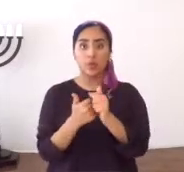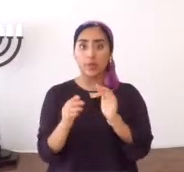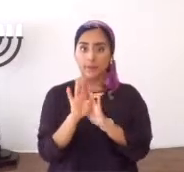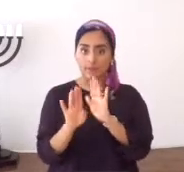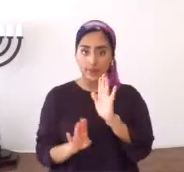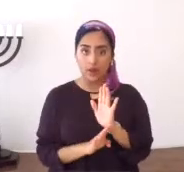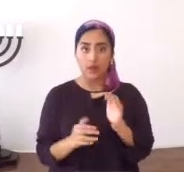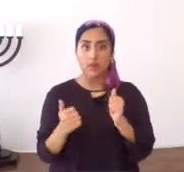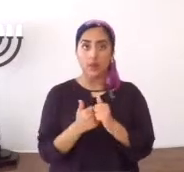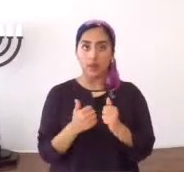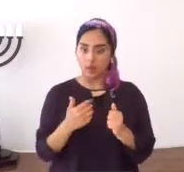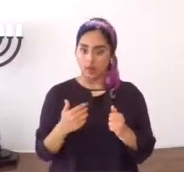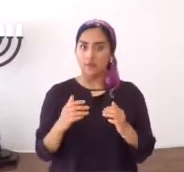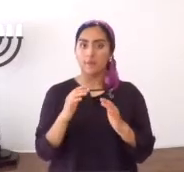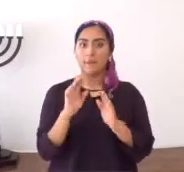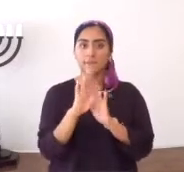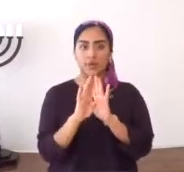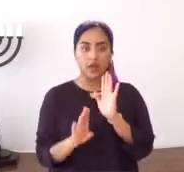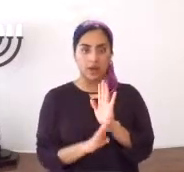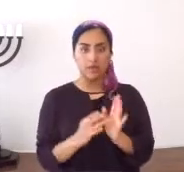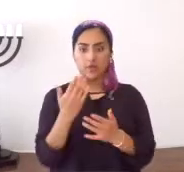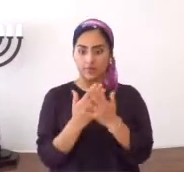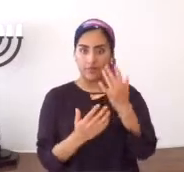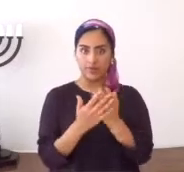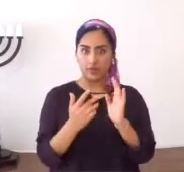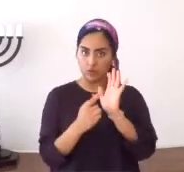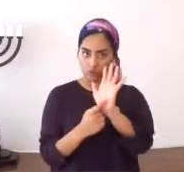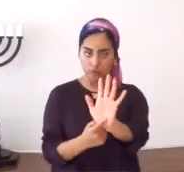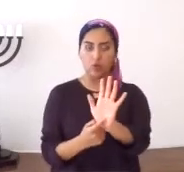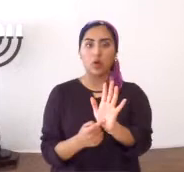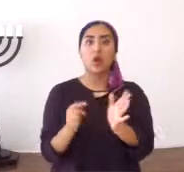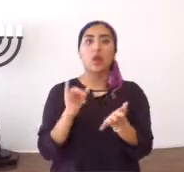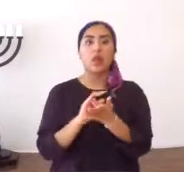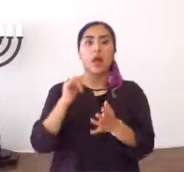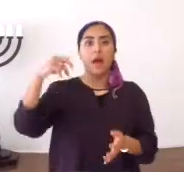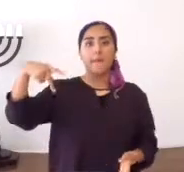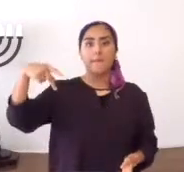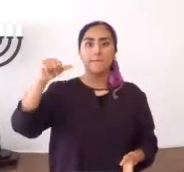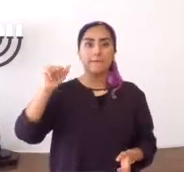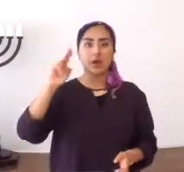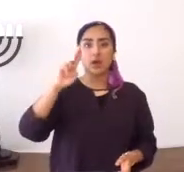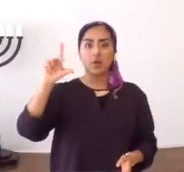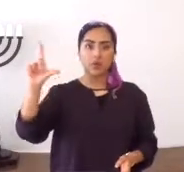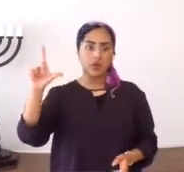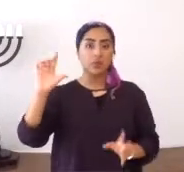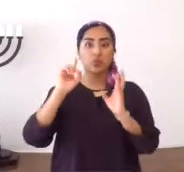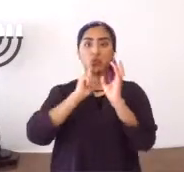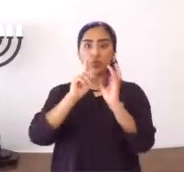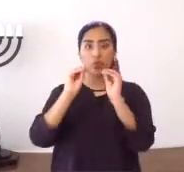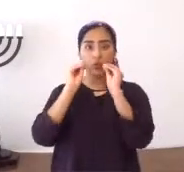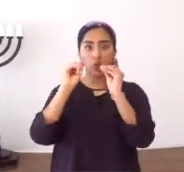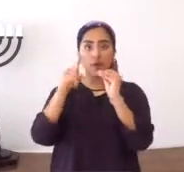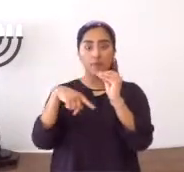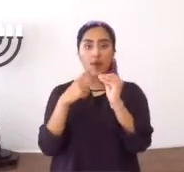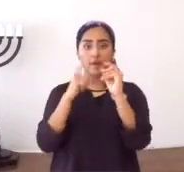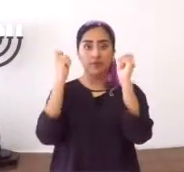y vamos a demostrar, con la Tana, con la Biblia en la mano, por así decirlo, para que se entienda, que Shaul,